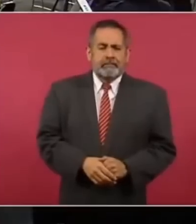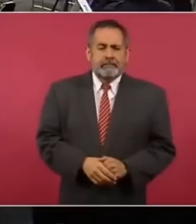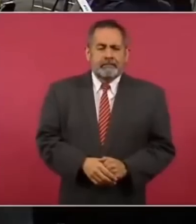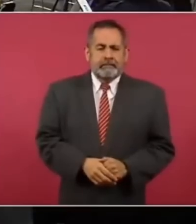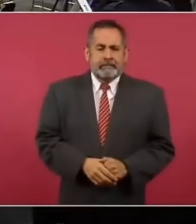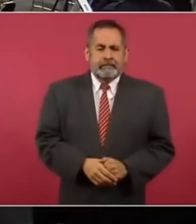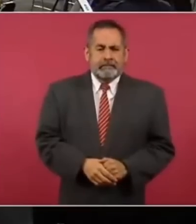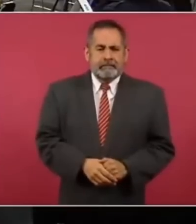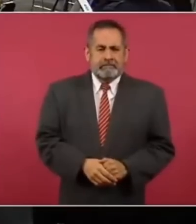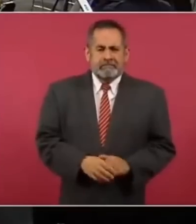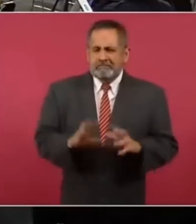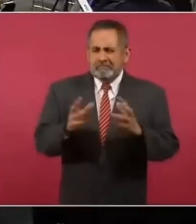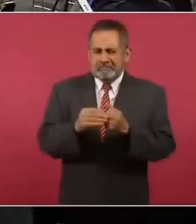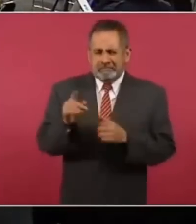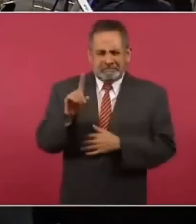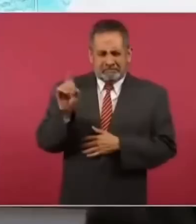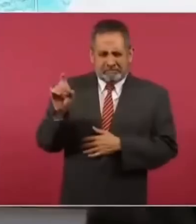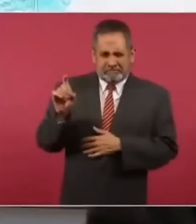¿100?